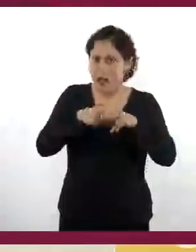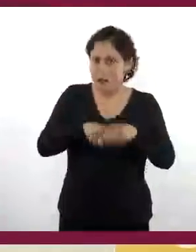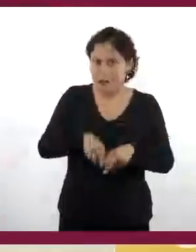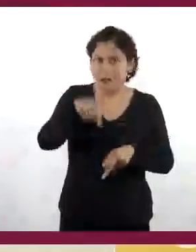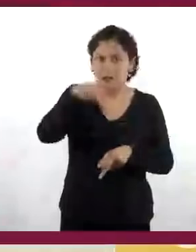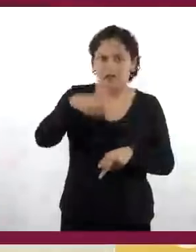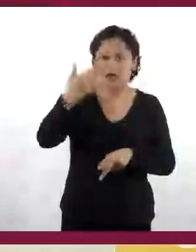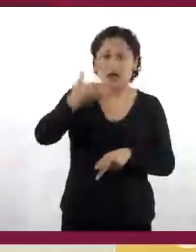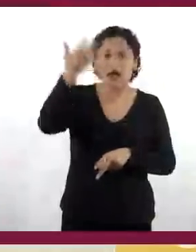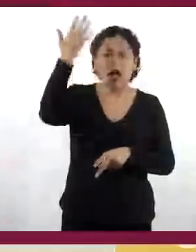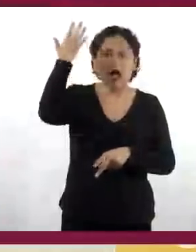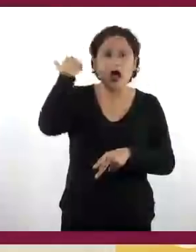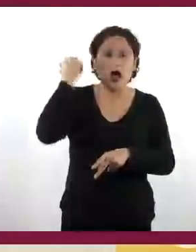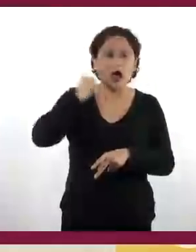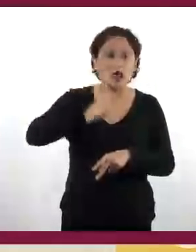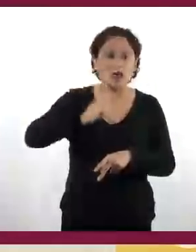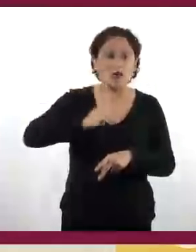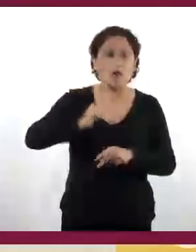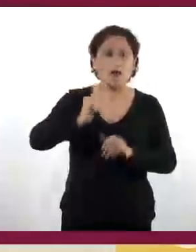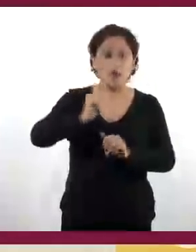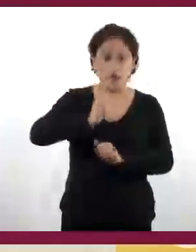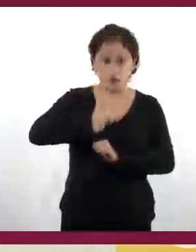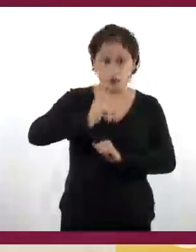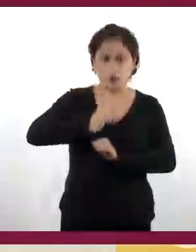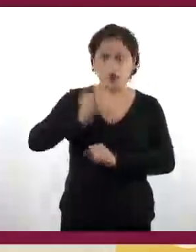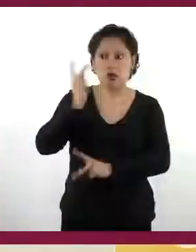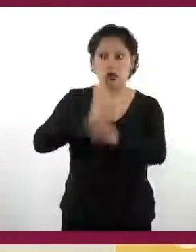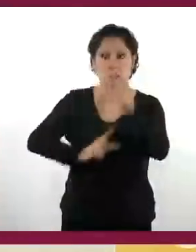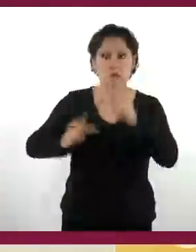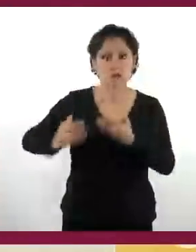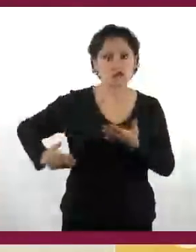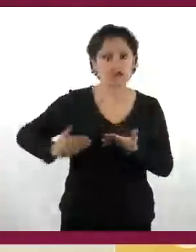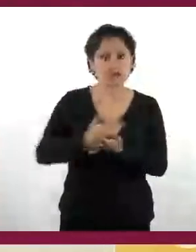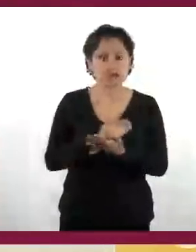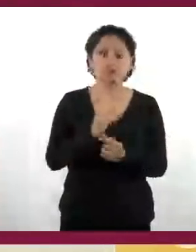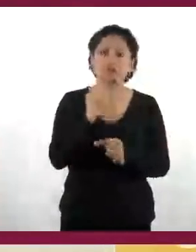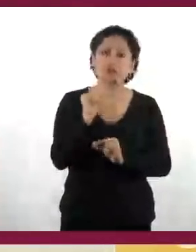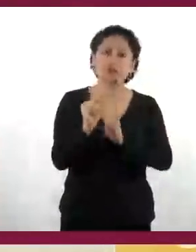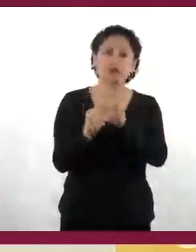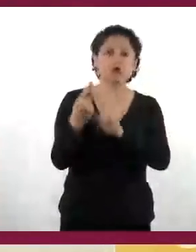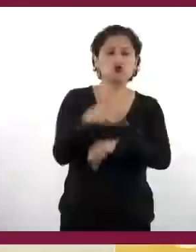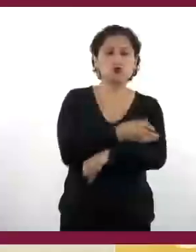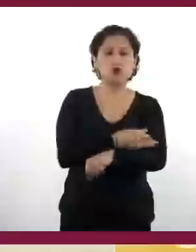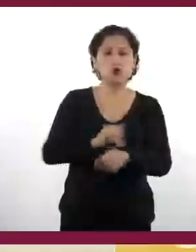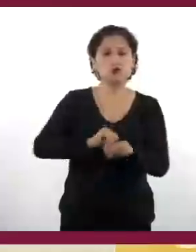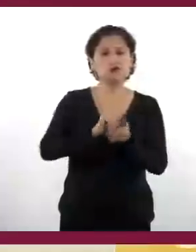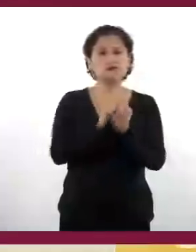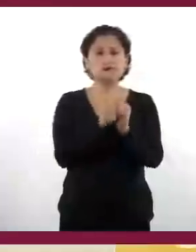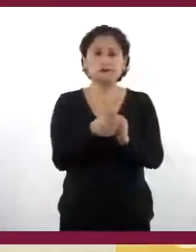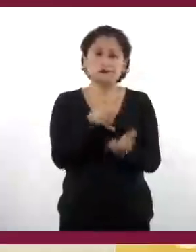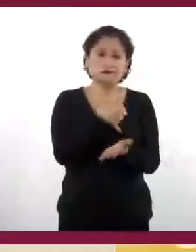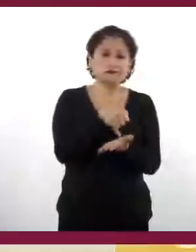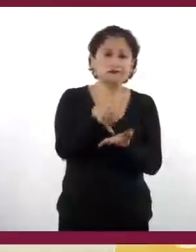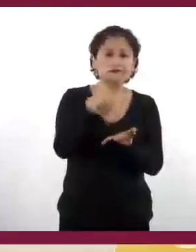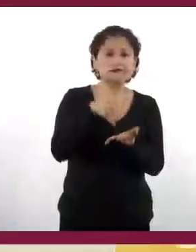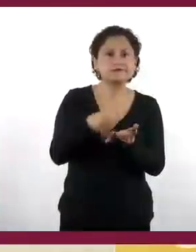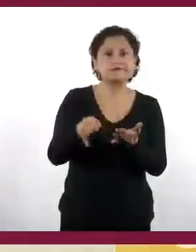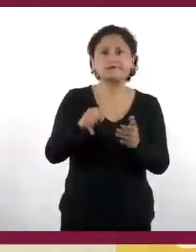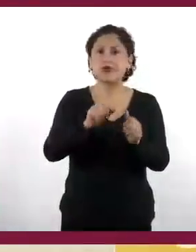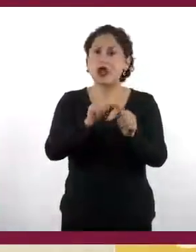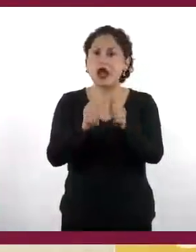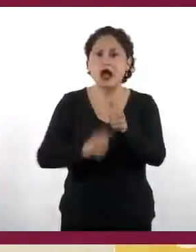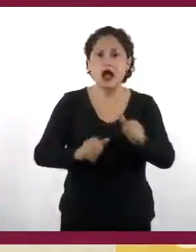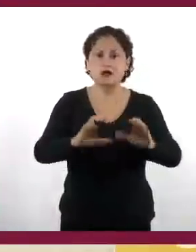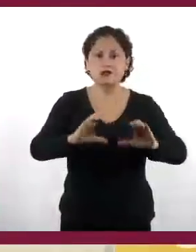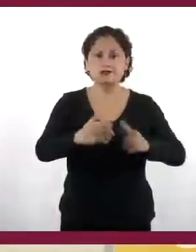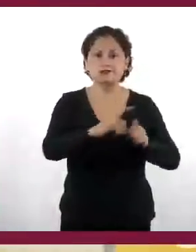eran soldados, acababan por quedarse allí, muchos de ellos llevaban a sus familias, se volvían agricultores, artesanos, y esto fue germen de poblaciones.